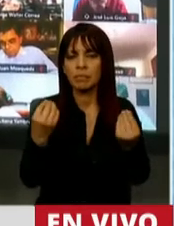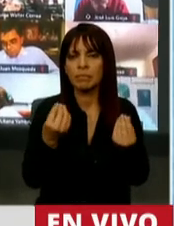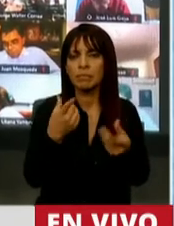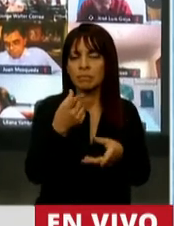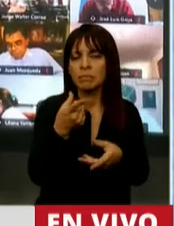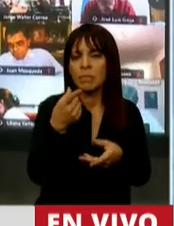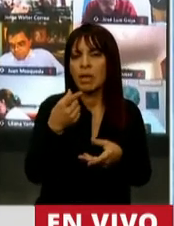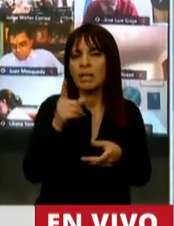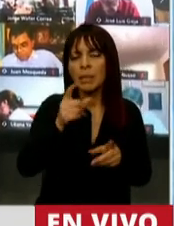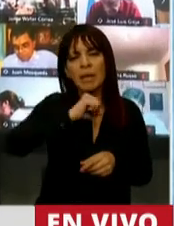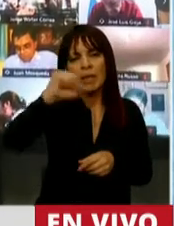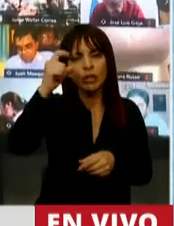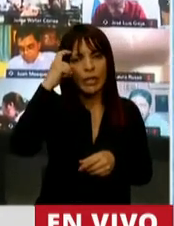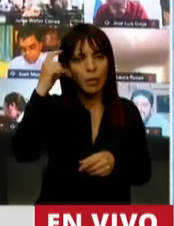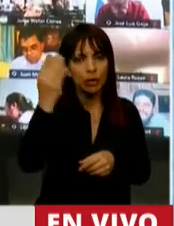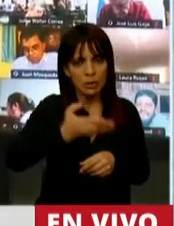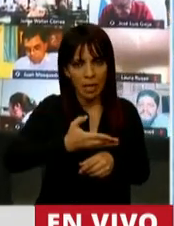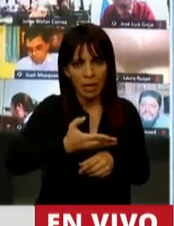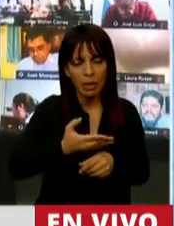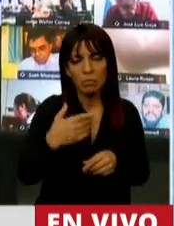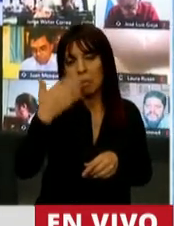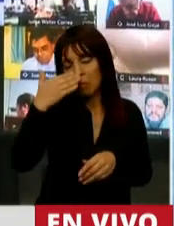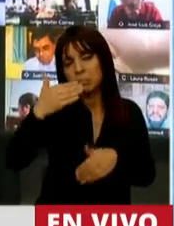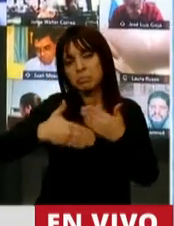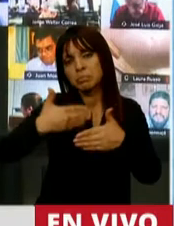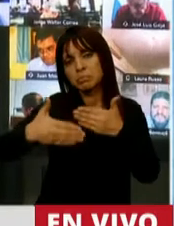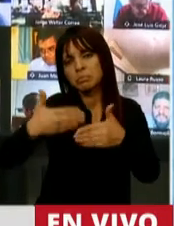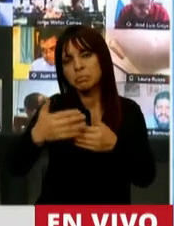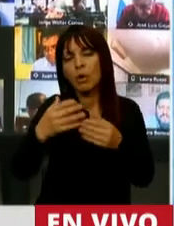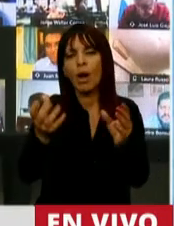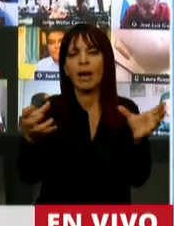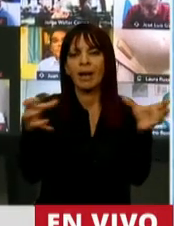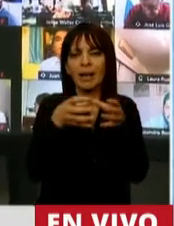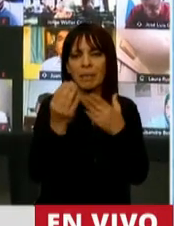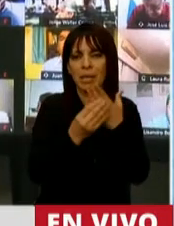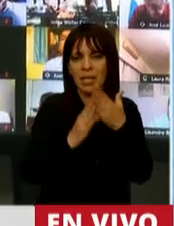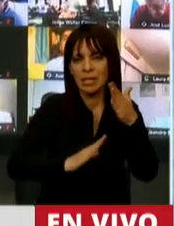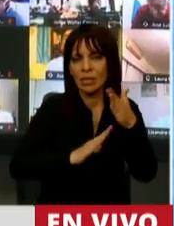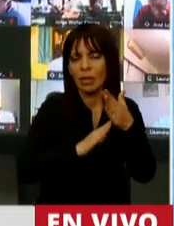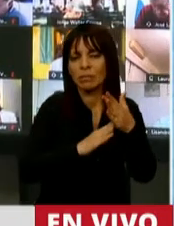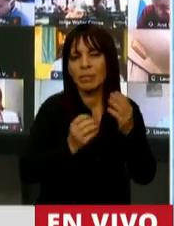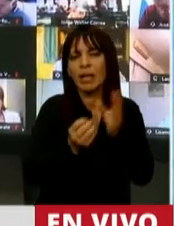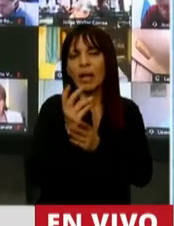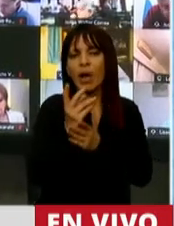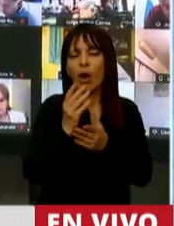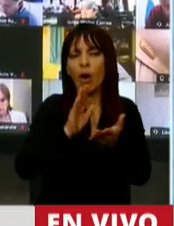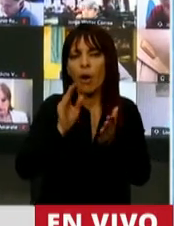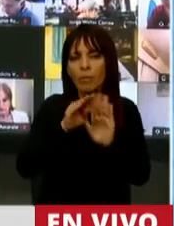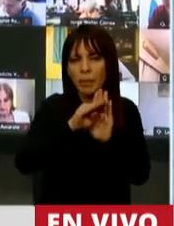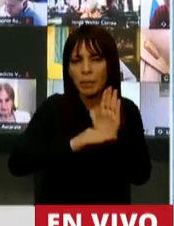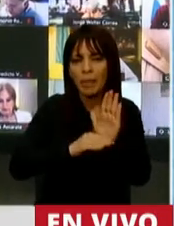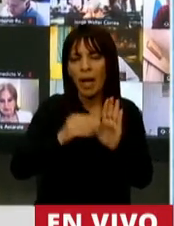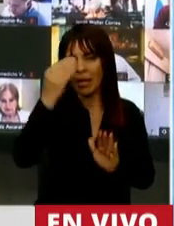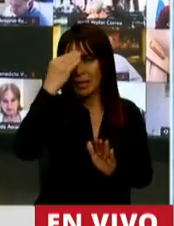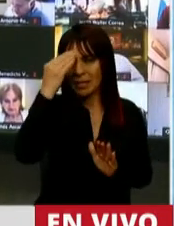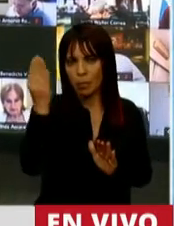una inflación del 10% y resulta que a pocos días el Gabinete Económico estableció una nueva pauta inflacionaria del